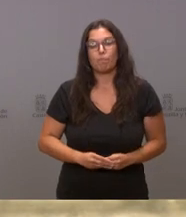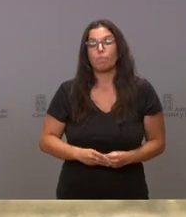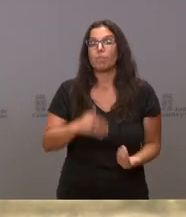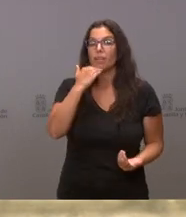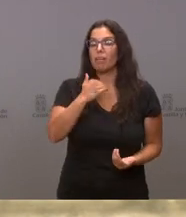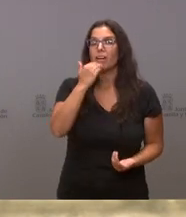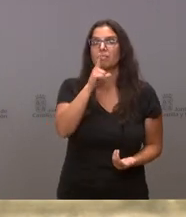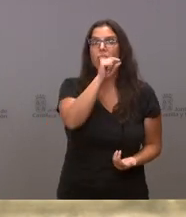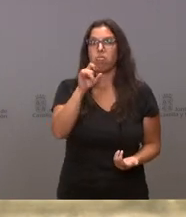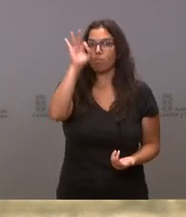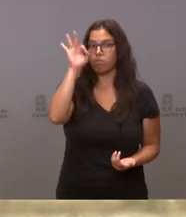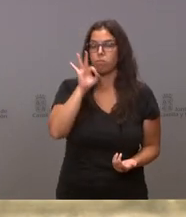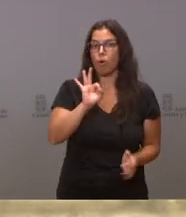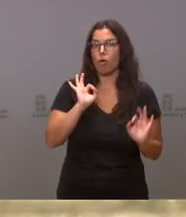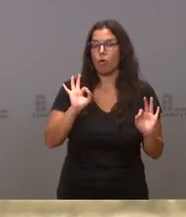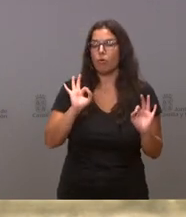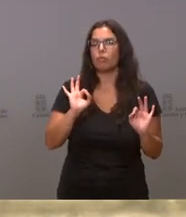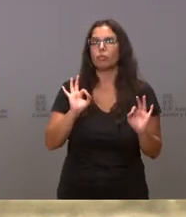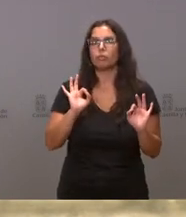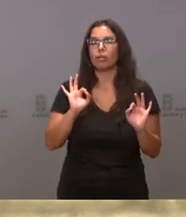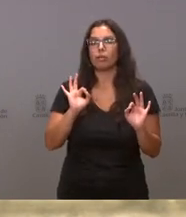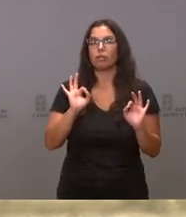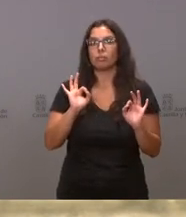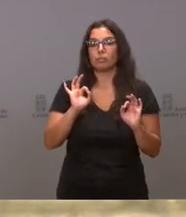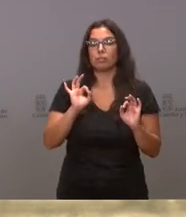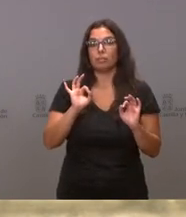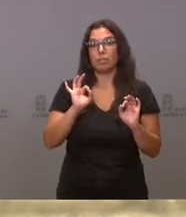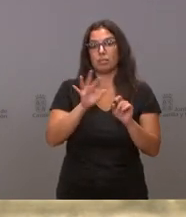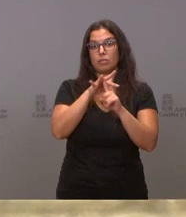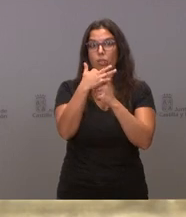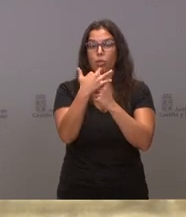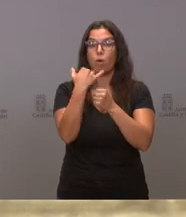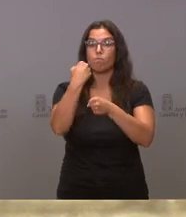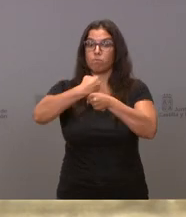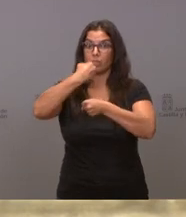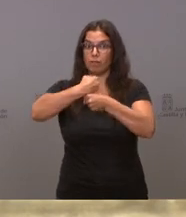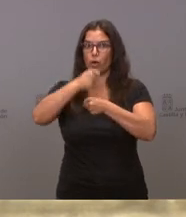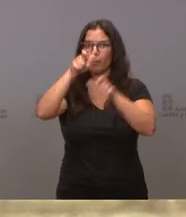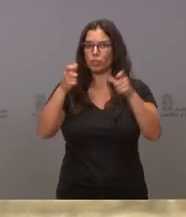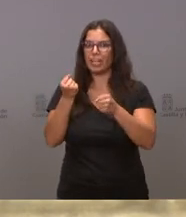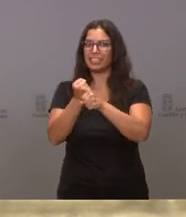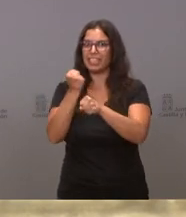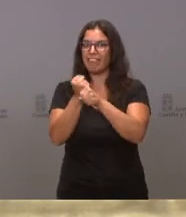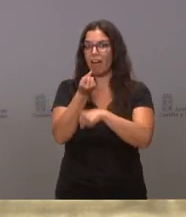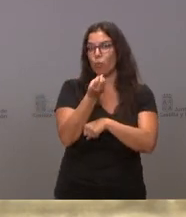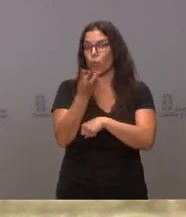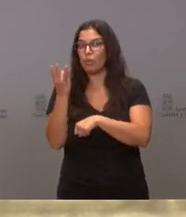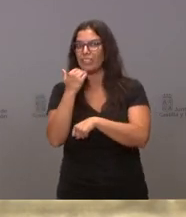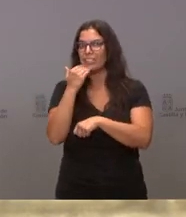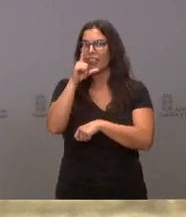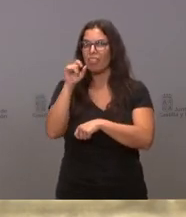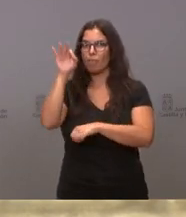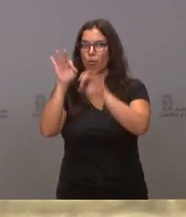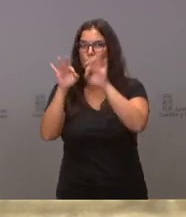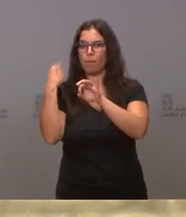100% en los niveles de empleo de situación prepandemia. En exactamente un porcentaje